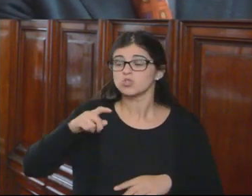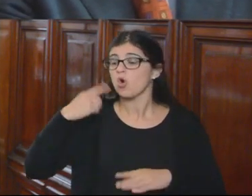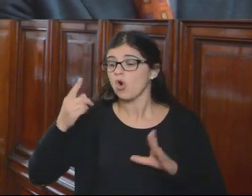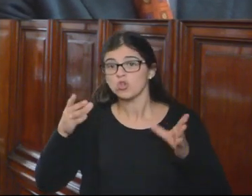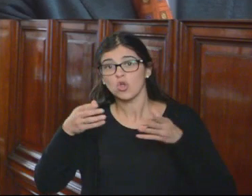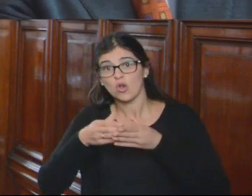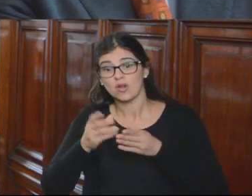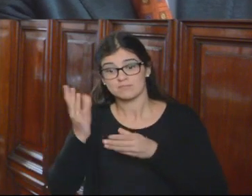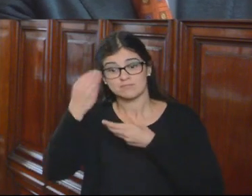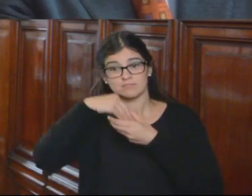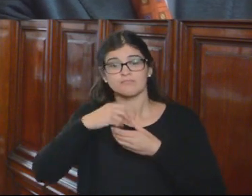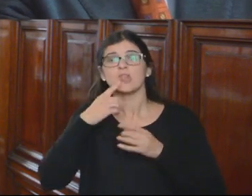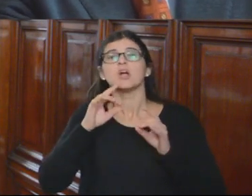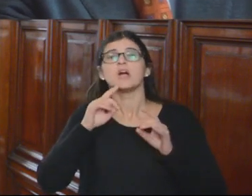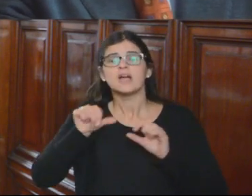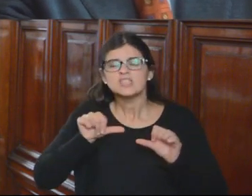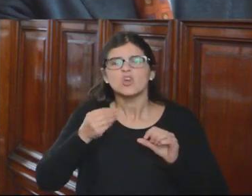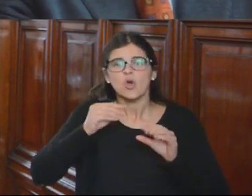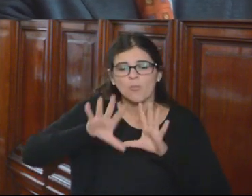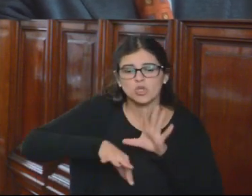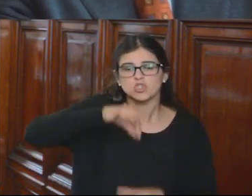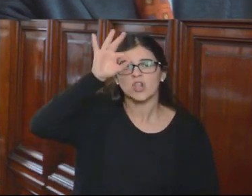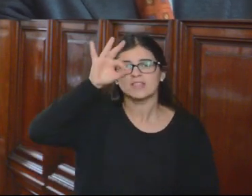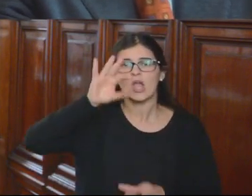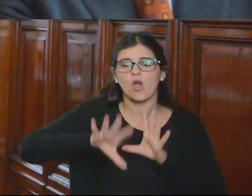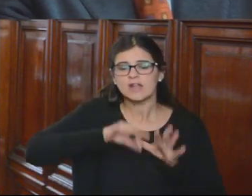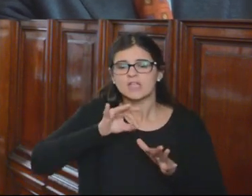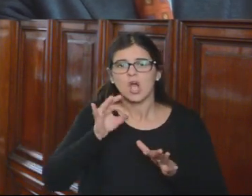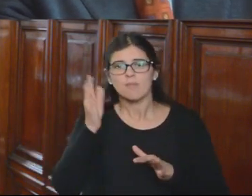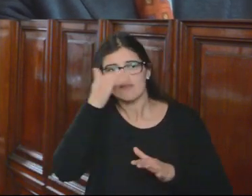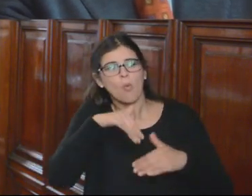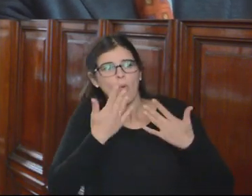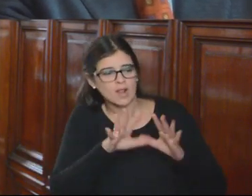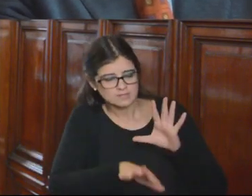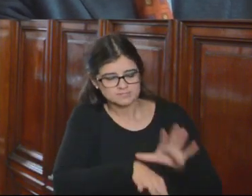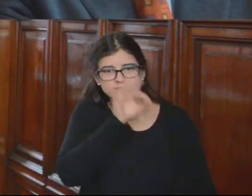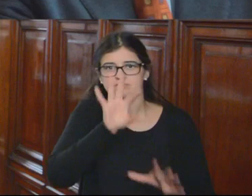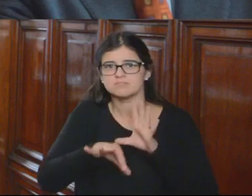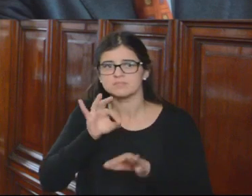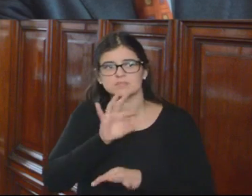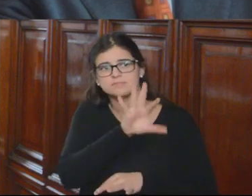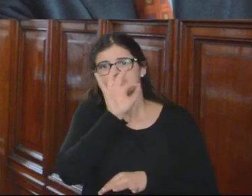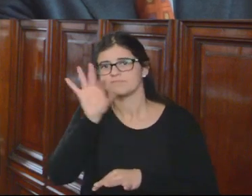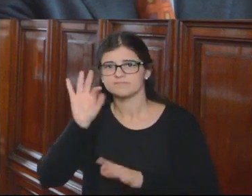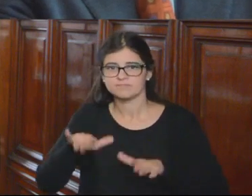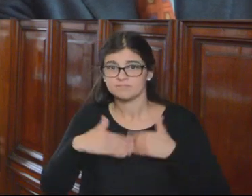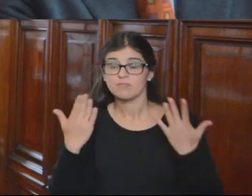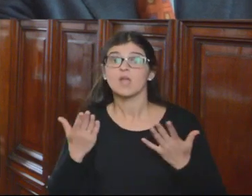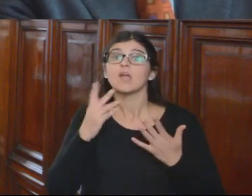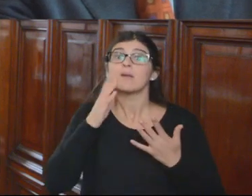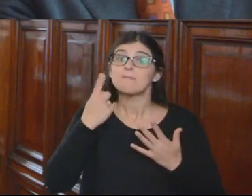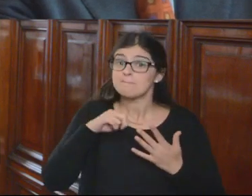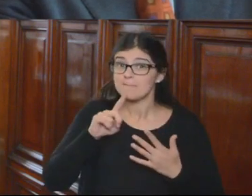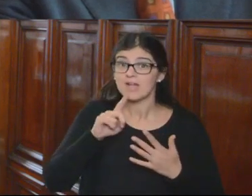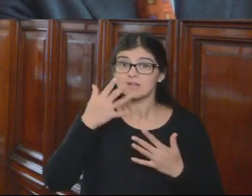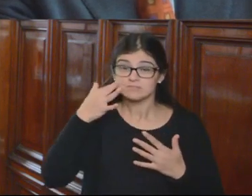Magistratura dice que se ha hecho por sorteo al azar la cesación de los jueces, pero en definitiva,